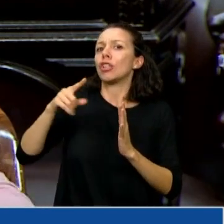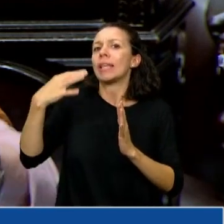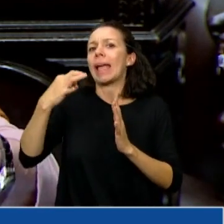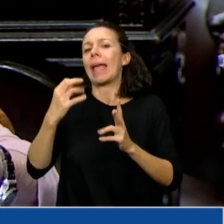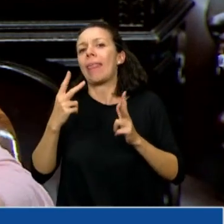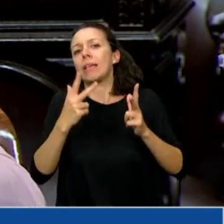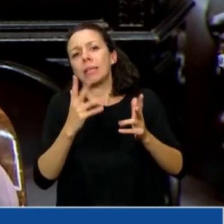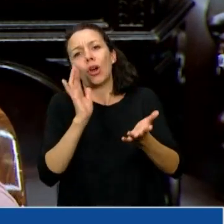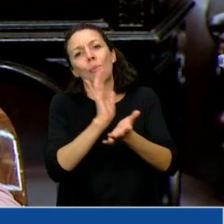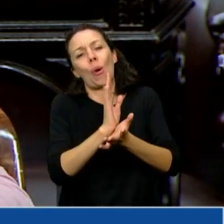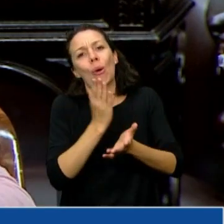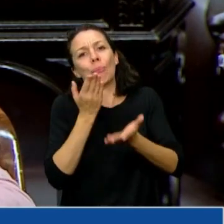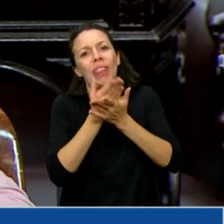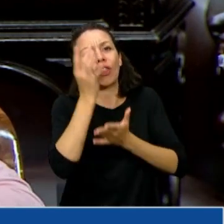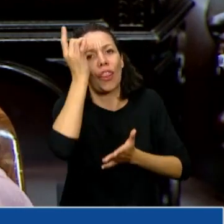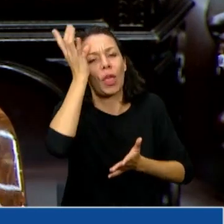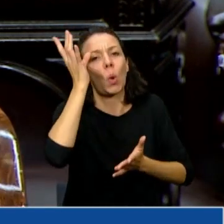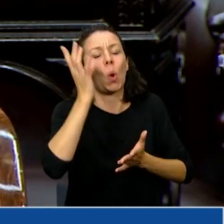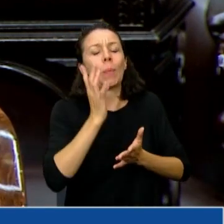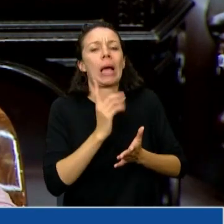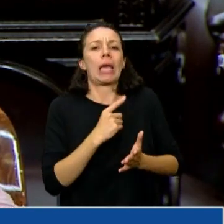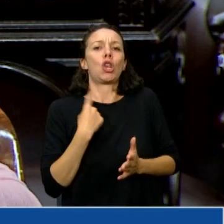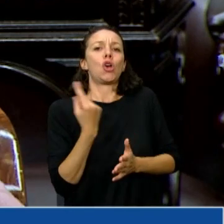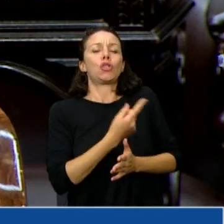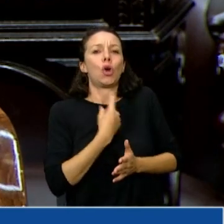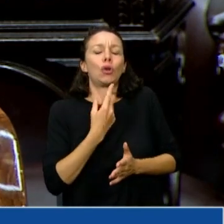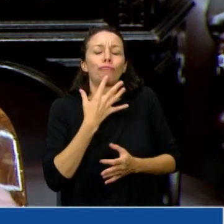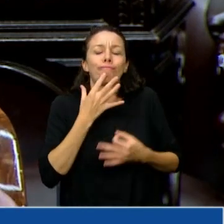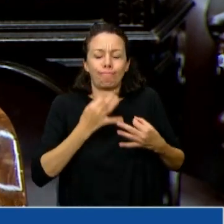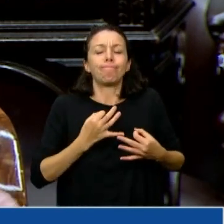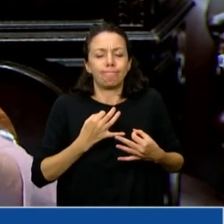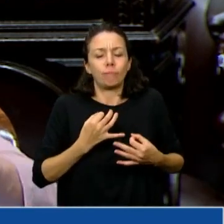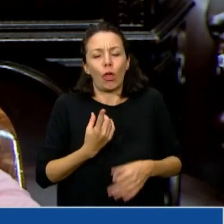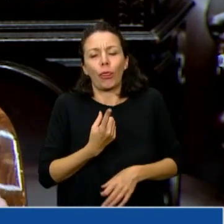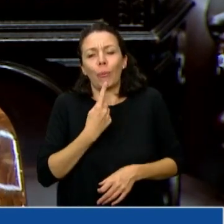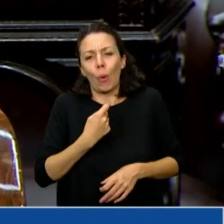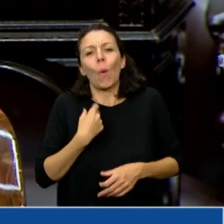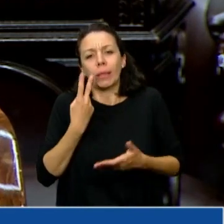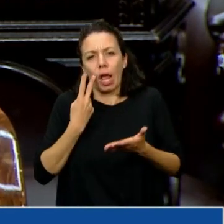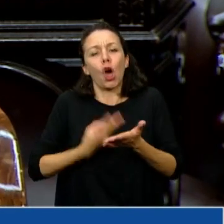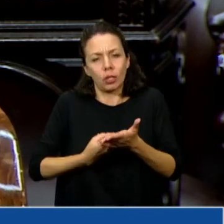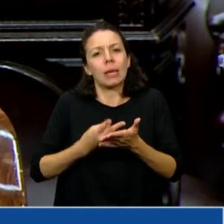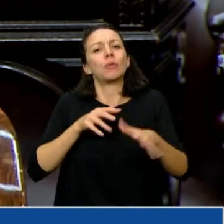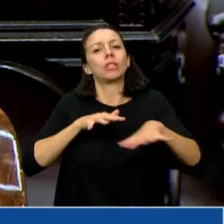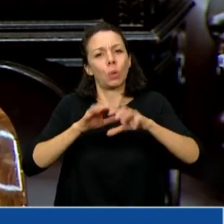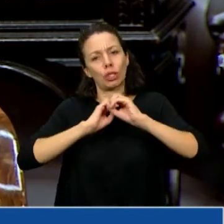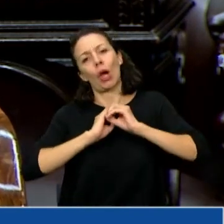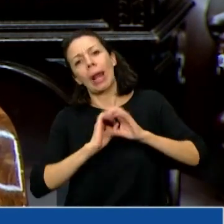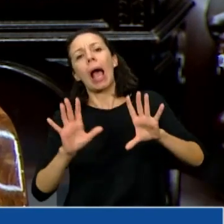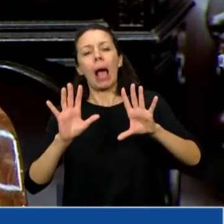casi pidiendo disculpas, nosotros la verdad que reconocimos la gravedad de la situación y